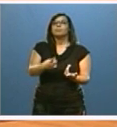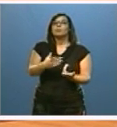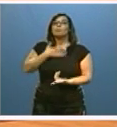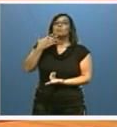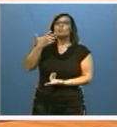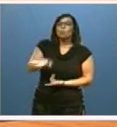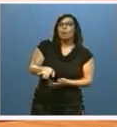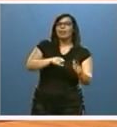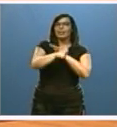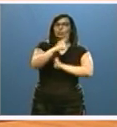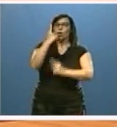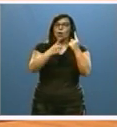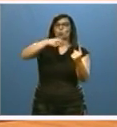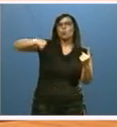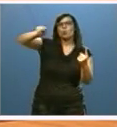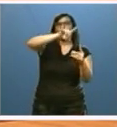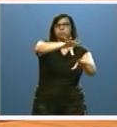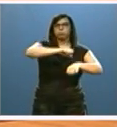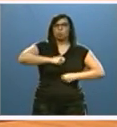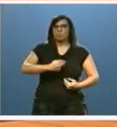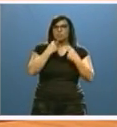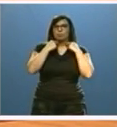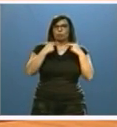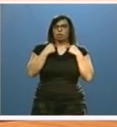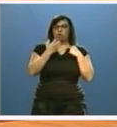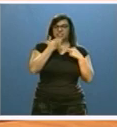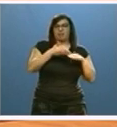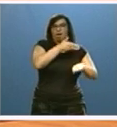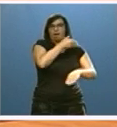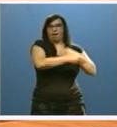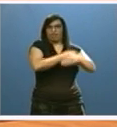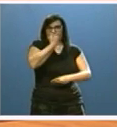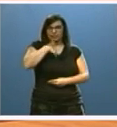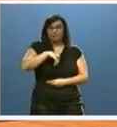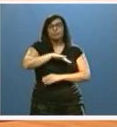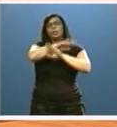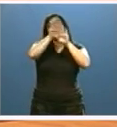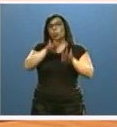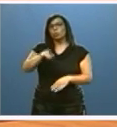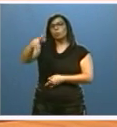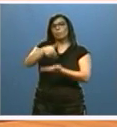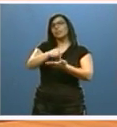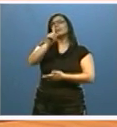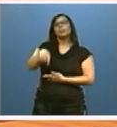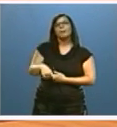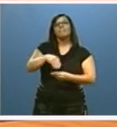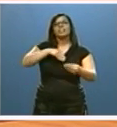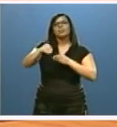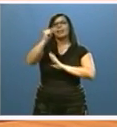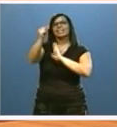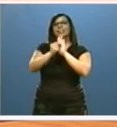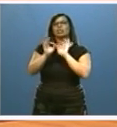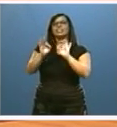la gestión de algunas de ellas por las diputaciones que ya las viniesen prestando. Y, por último, la flexibilización del criterio de